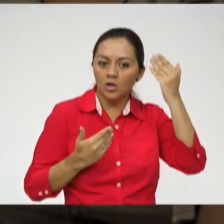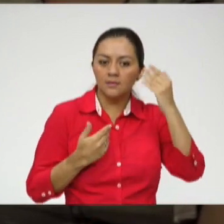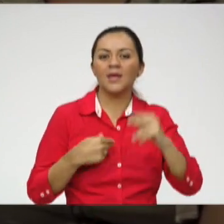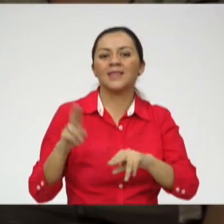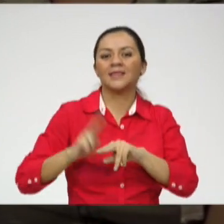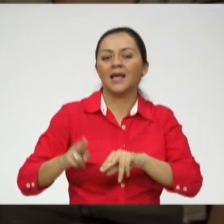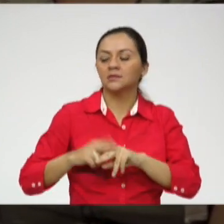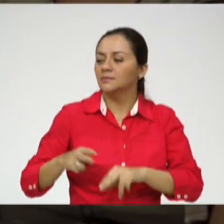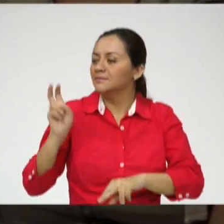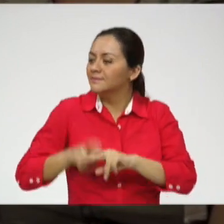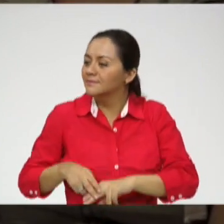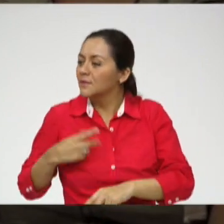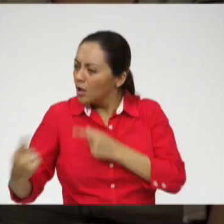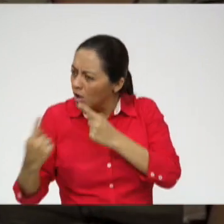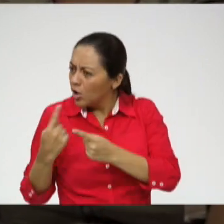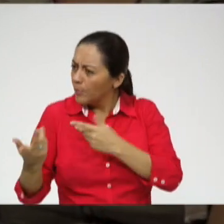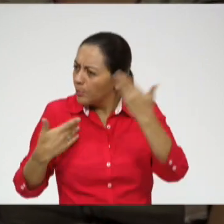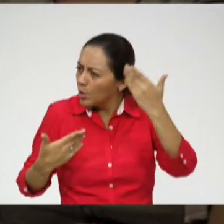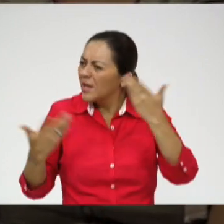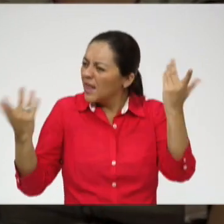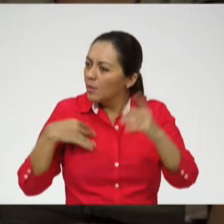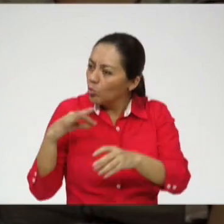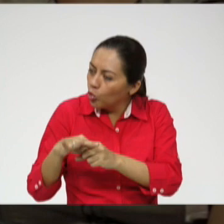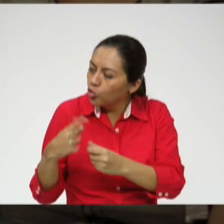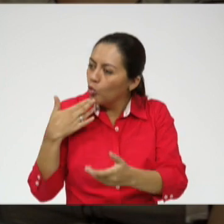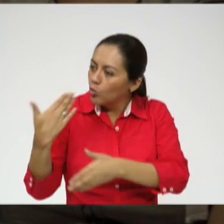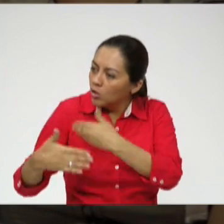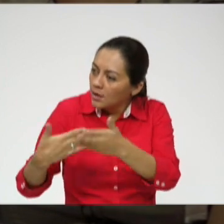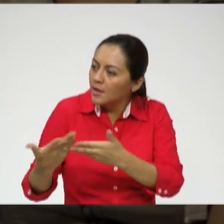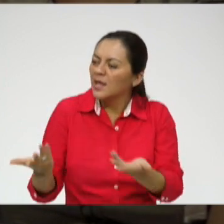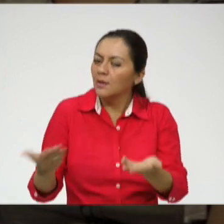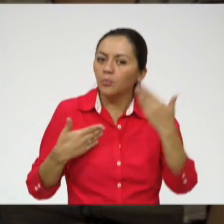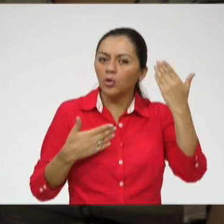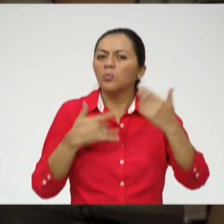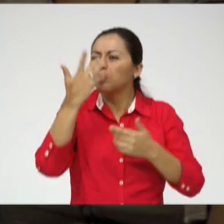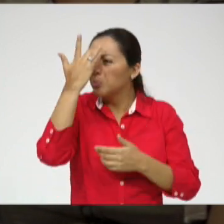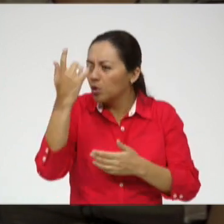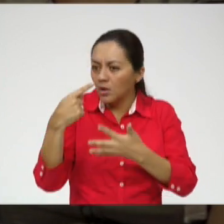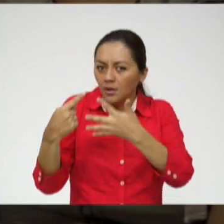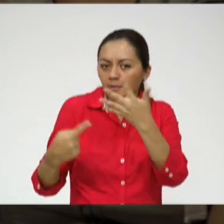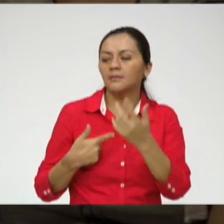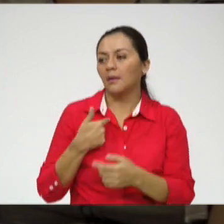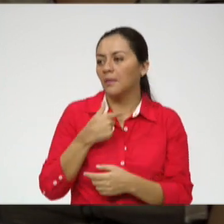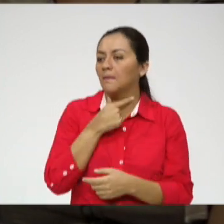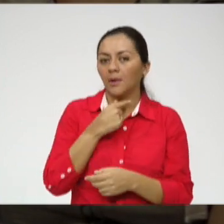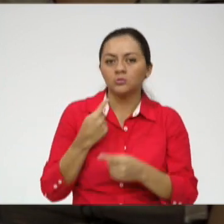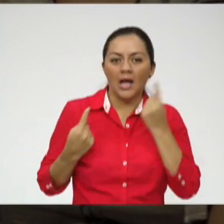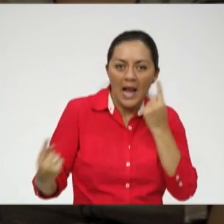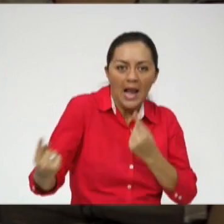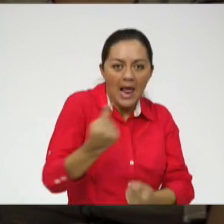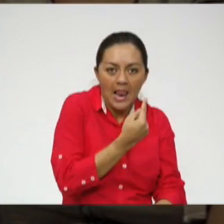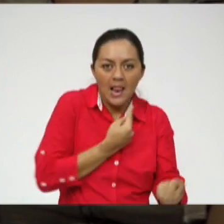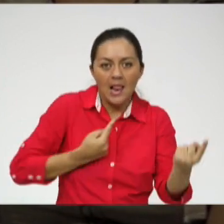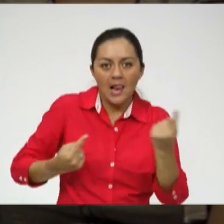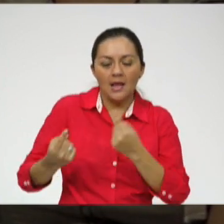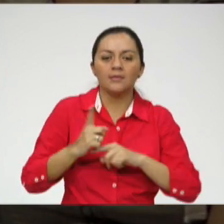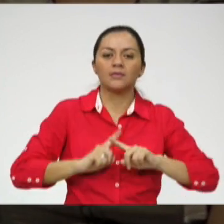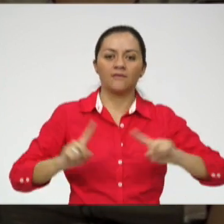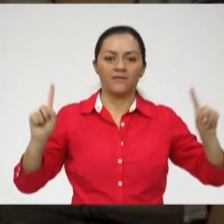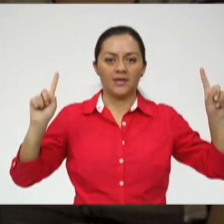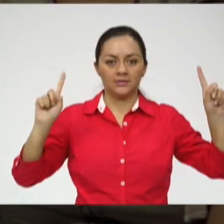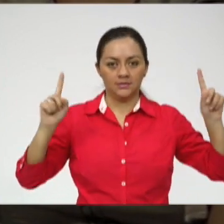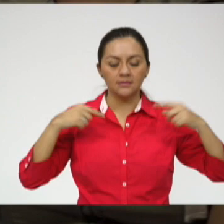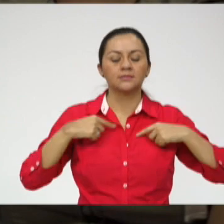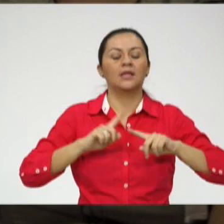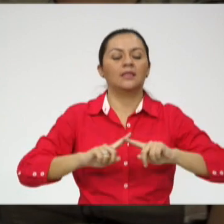me sube y que no converse de taxistas sobre con quién vas a votar. ¿Y por qué? O sea, la diferencia es